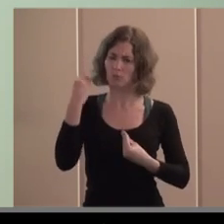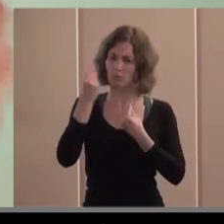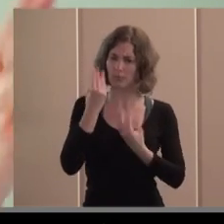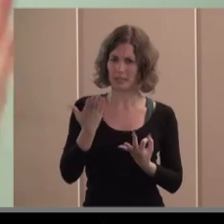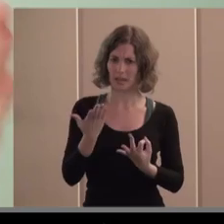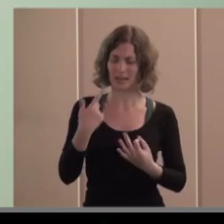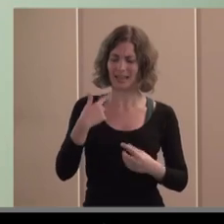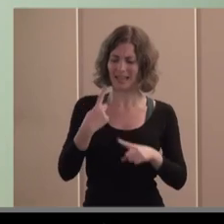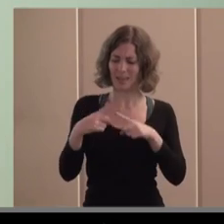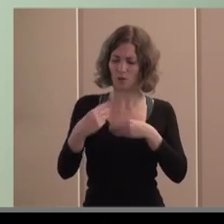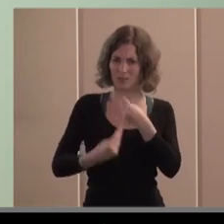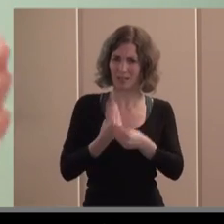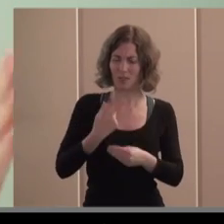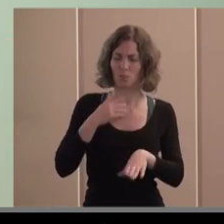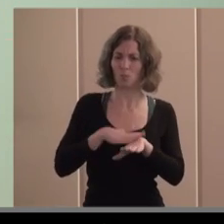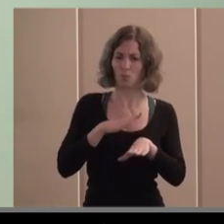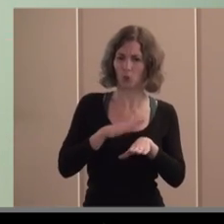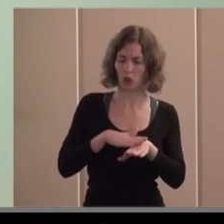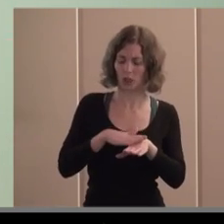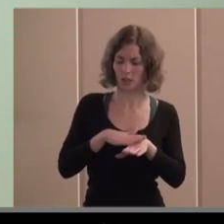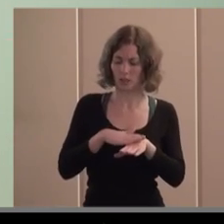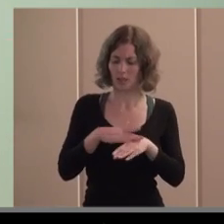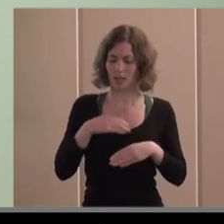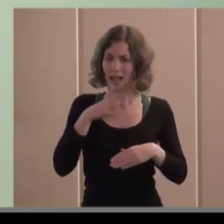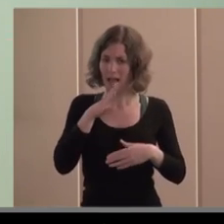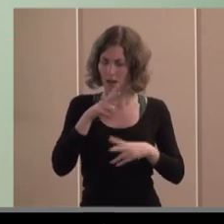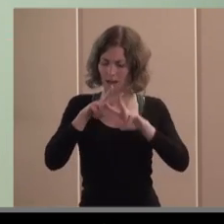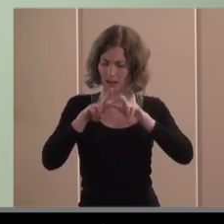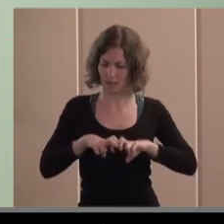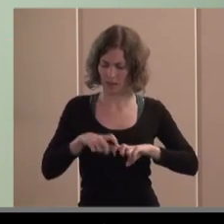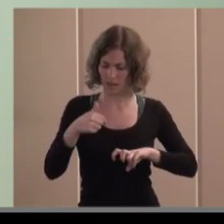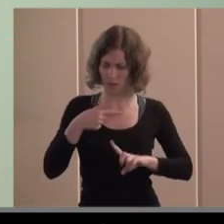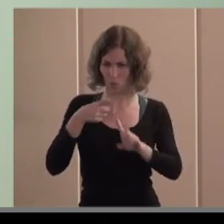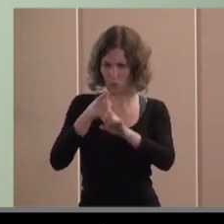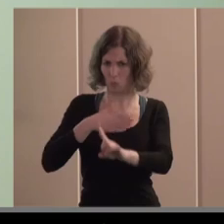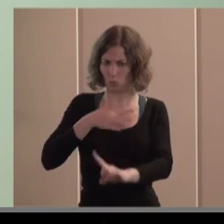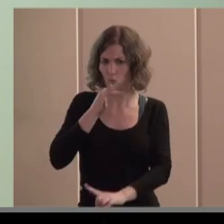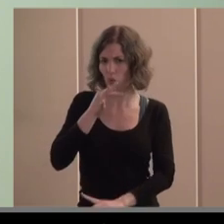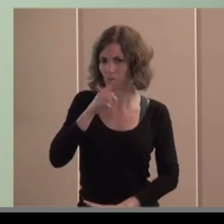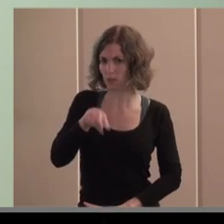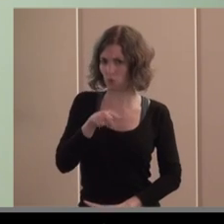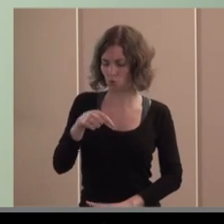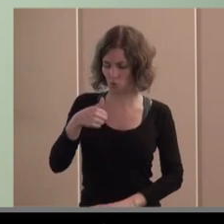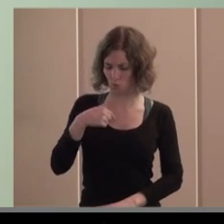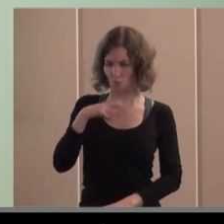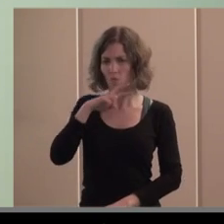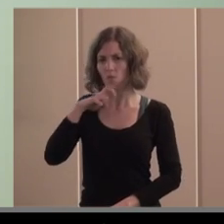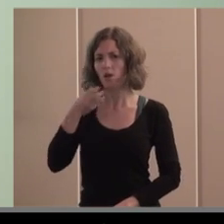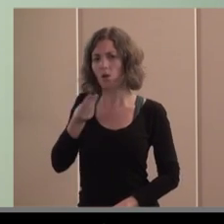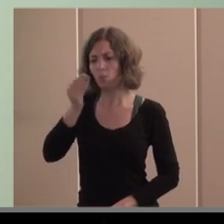analizar si sigue correspondiendo a nuestros objetivos y si de verdad proporcionamos valor añadido y esto supone cambiar